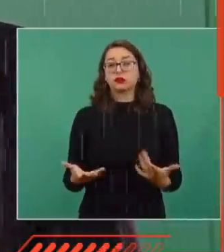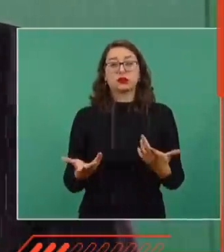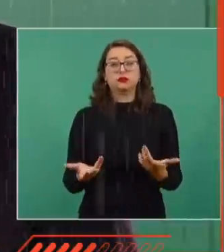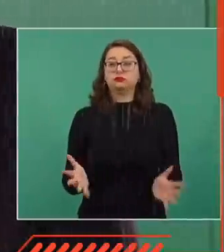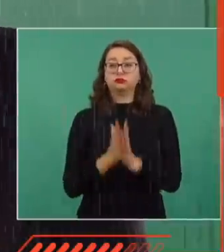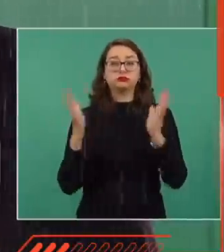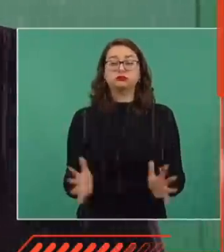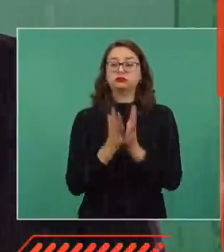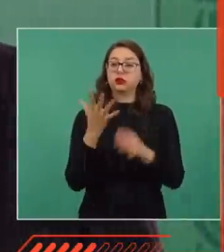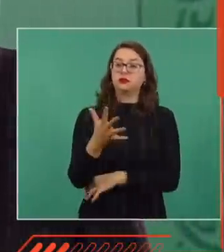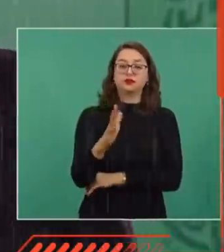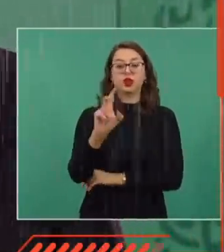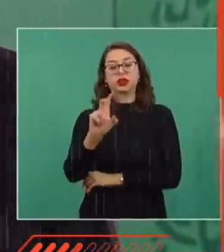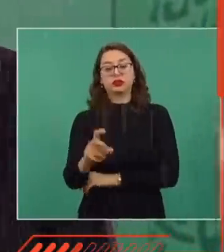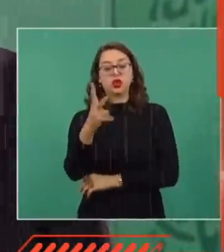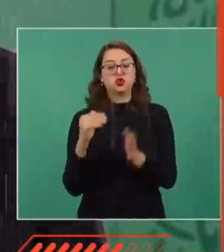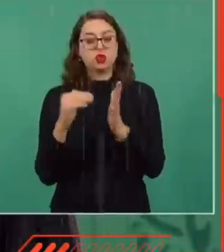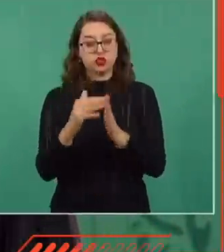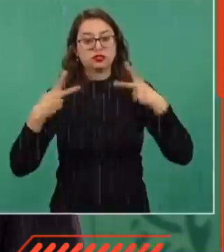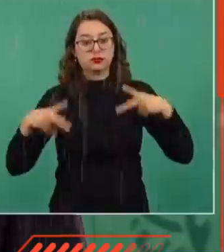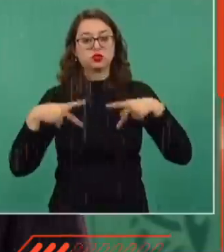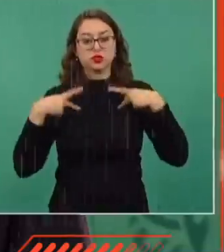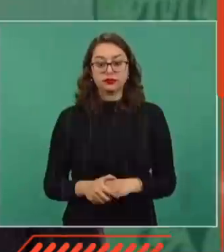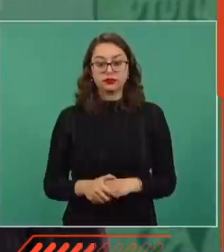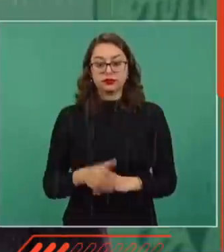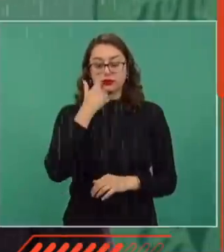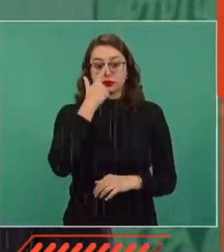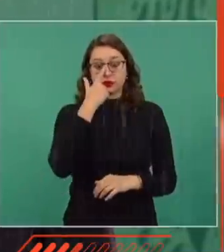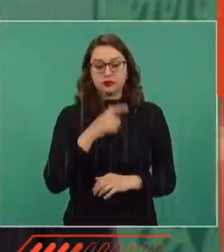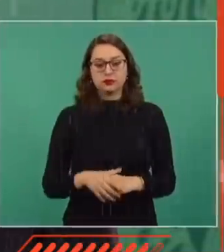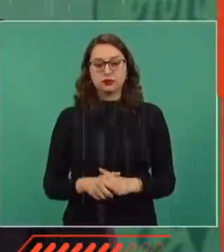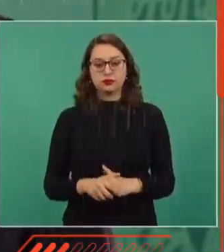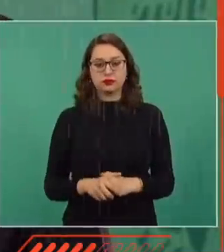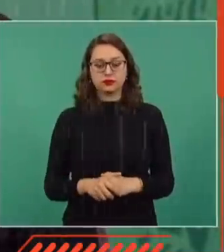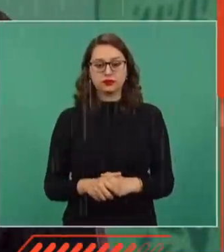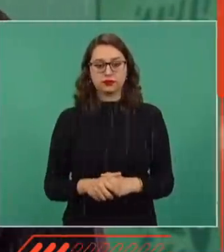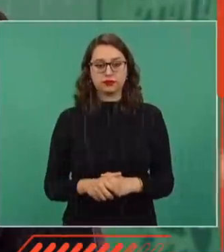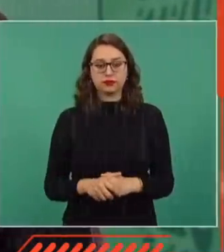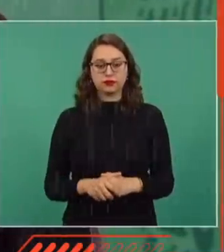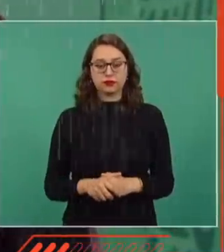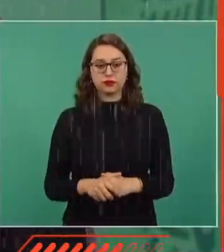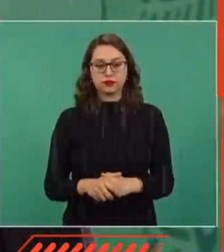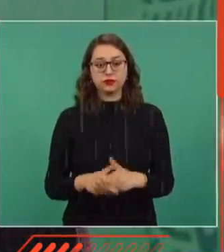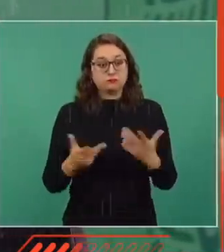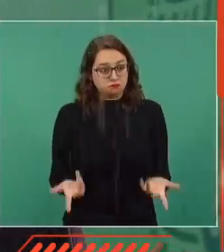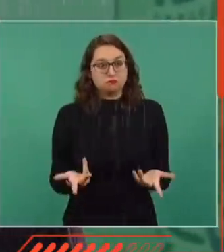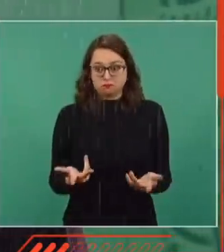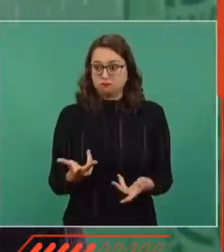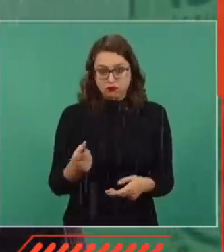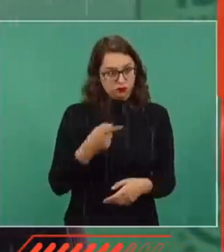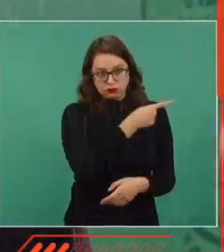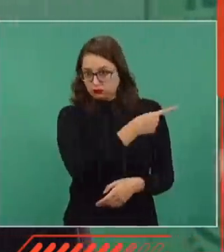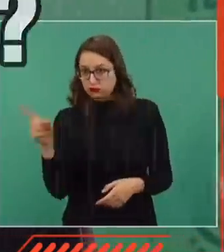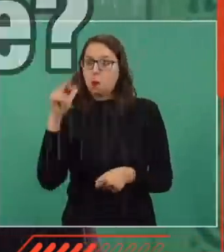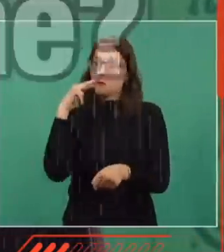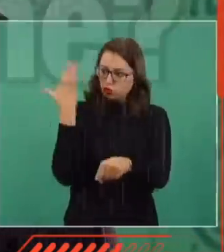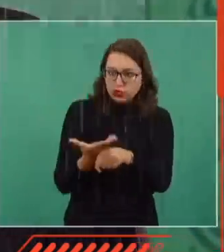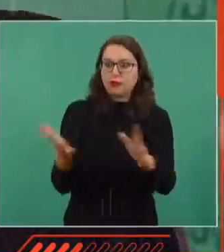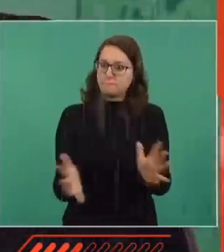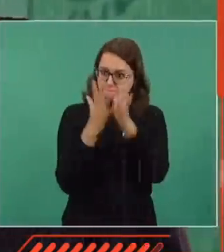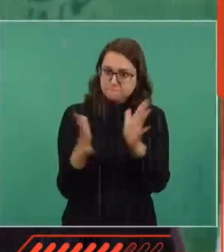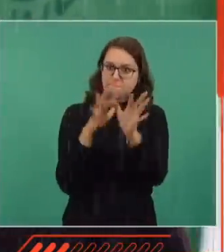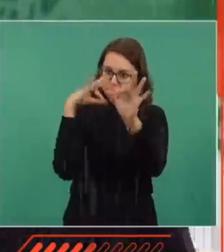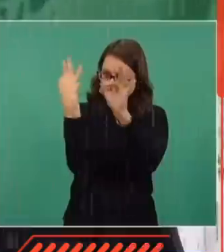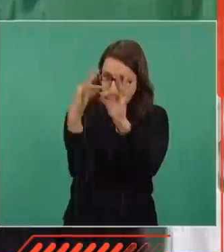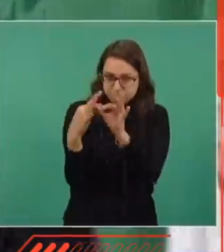tienen que participar alrededor de 38 millones de ciudadanos. Si todos cumplimos con nuestra responsabilidad